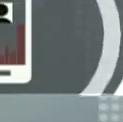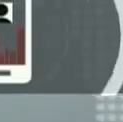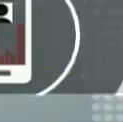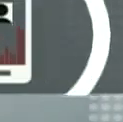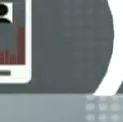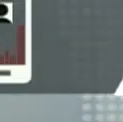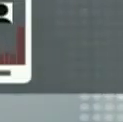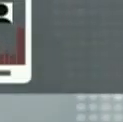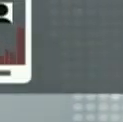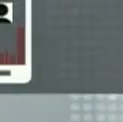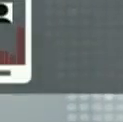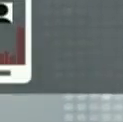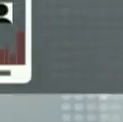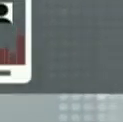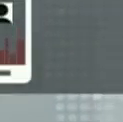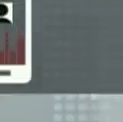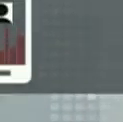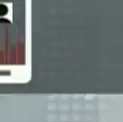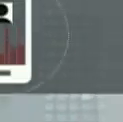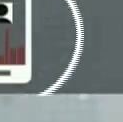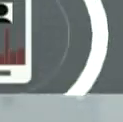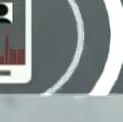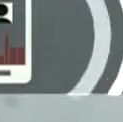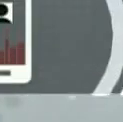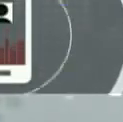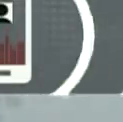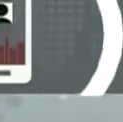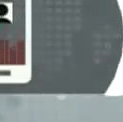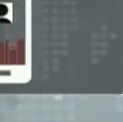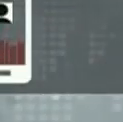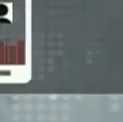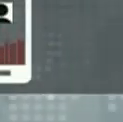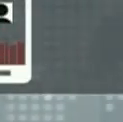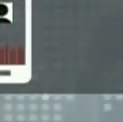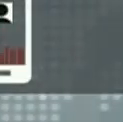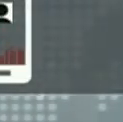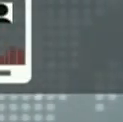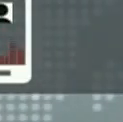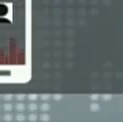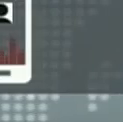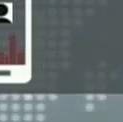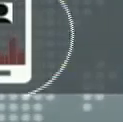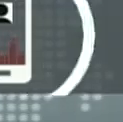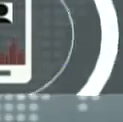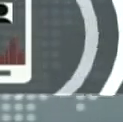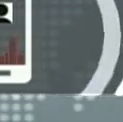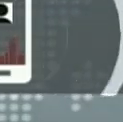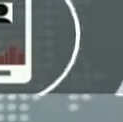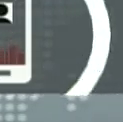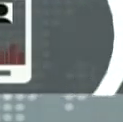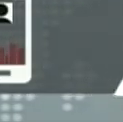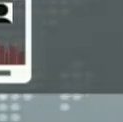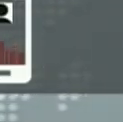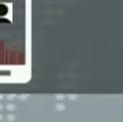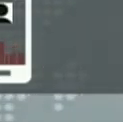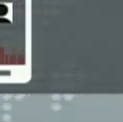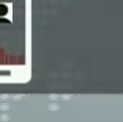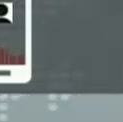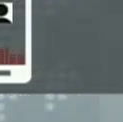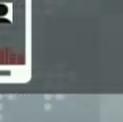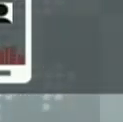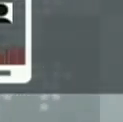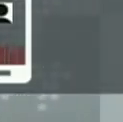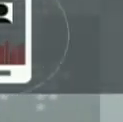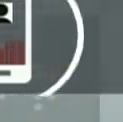que está teniendo su vida ceifada por conta de la falta de este equipamiento tan importante. Houve una convocción social,